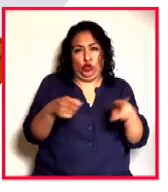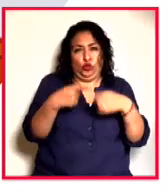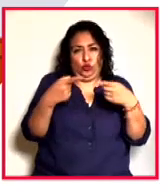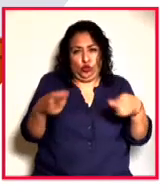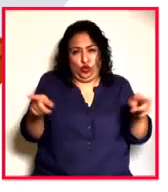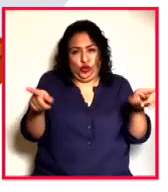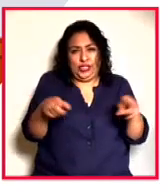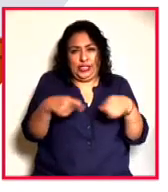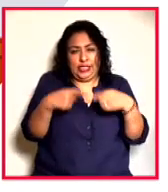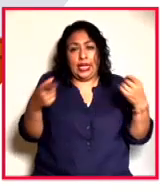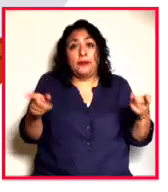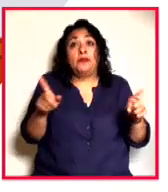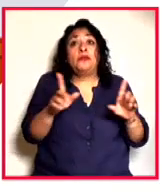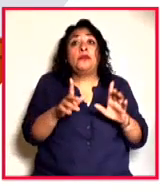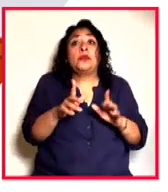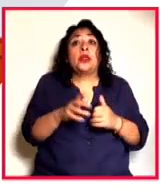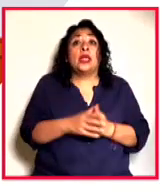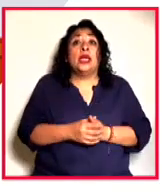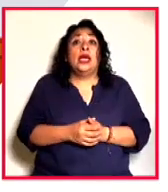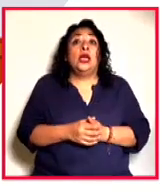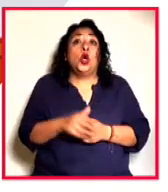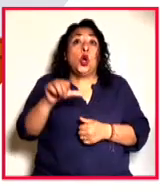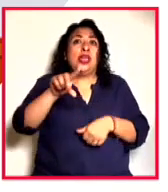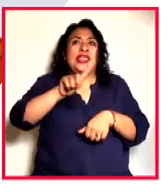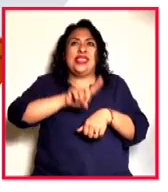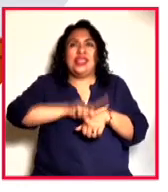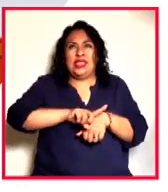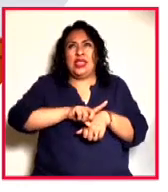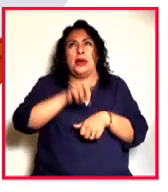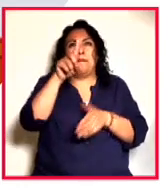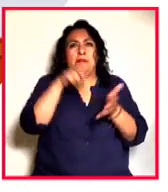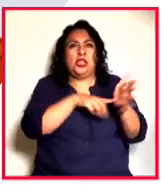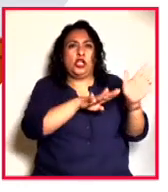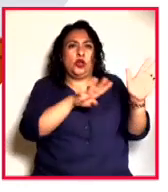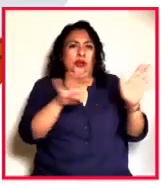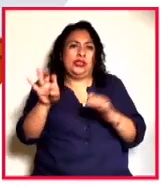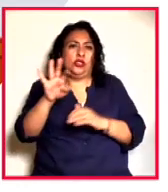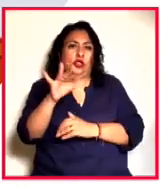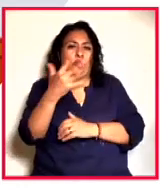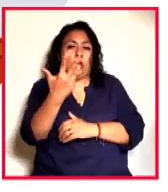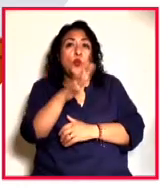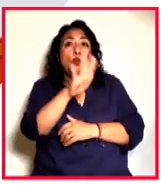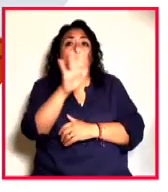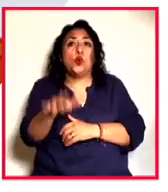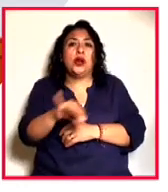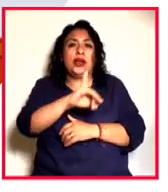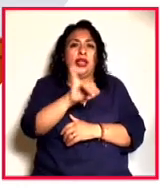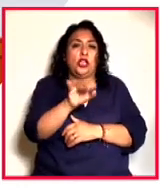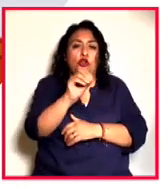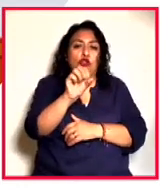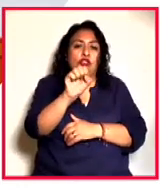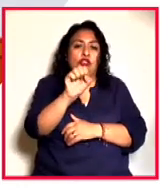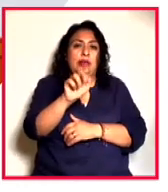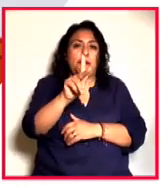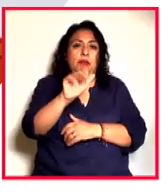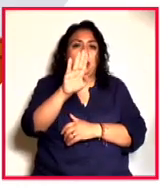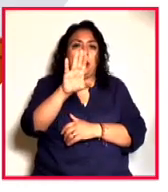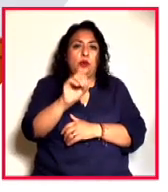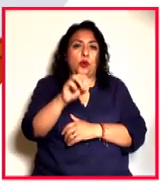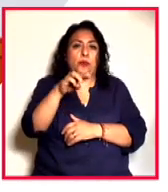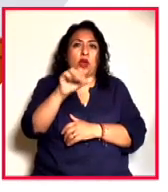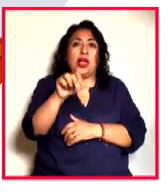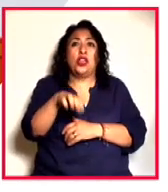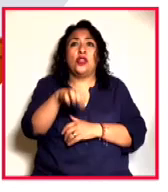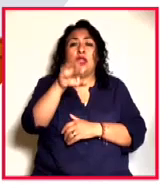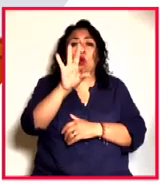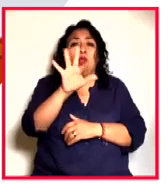Rafa y Liana un día como hoy de 1958 fallece José Pablo Moncayo tenía 45 años de